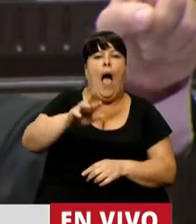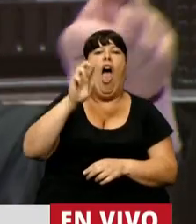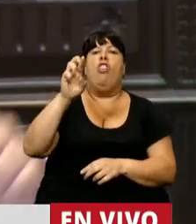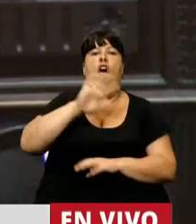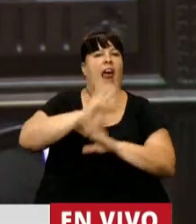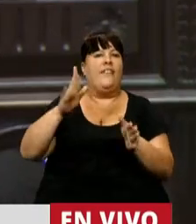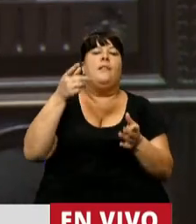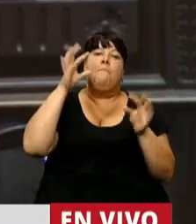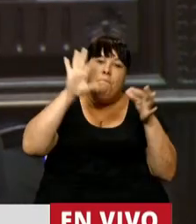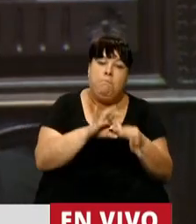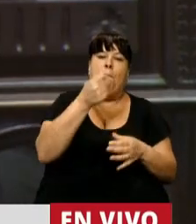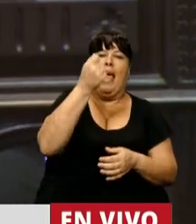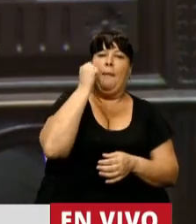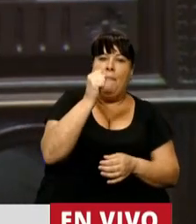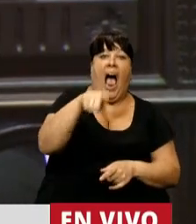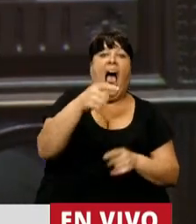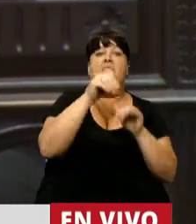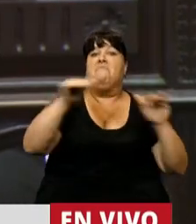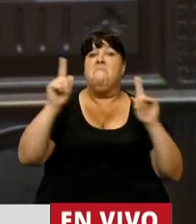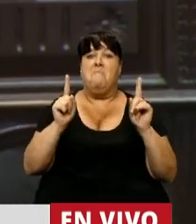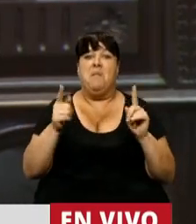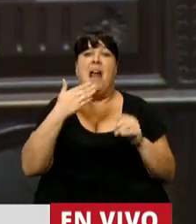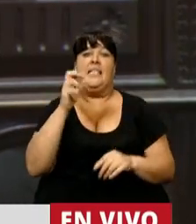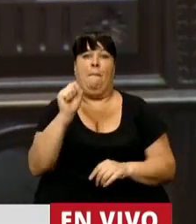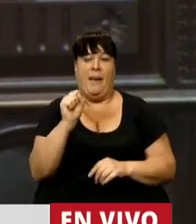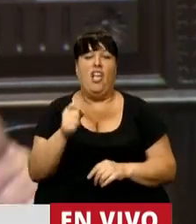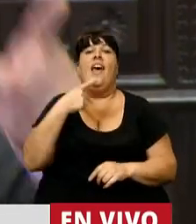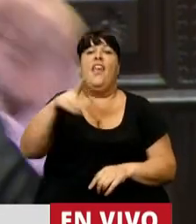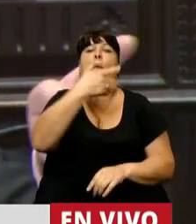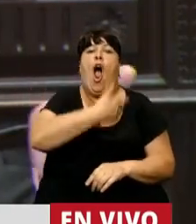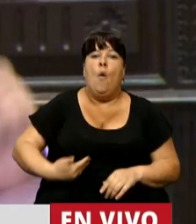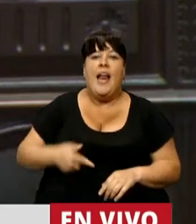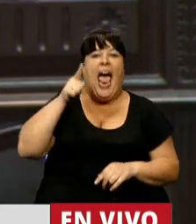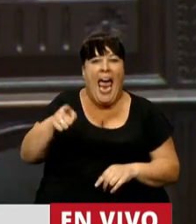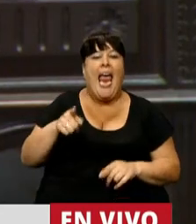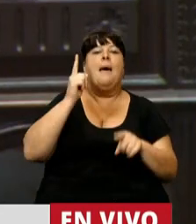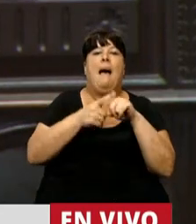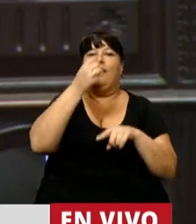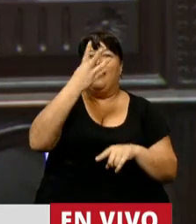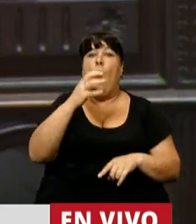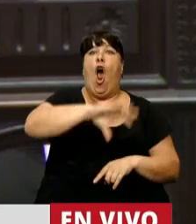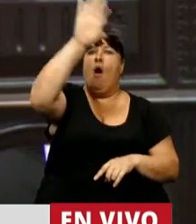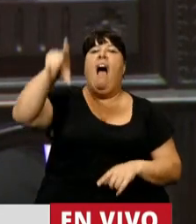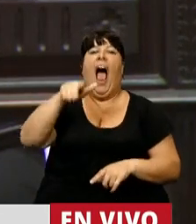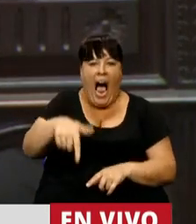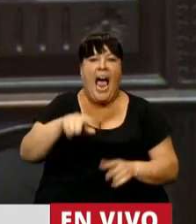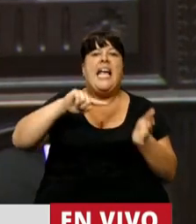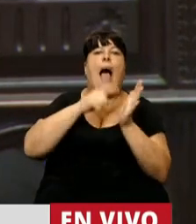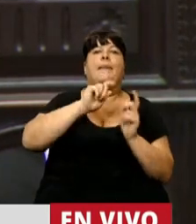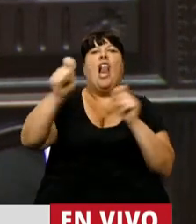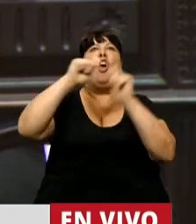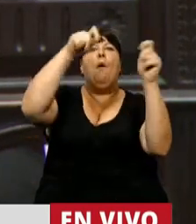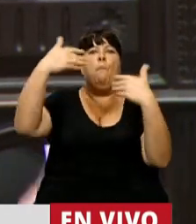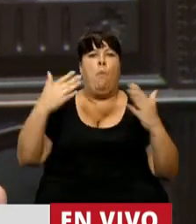desdolarizar las tarifas, ahí tenemos las tarifas congeladas. Cuando decía que iba a gobernar él y 24 gobernadores, ahí tenemos las capitales